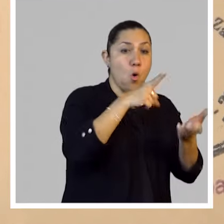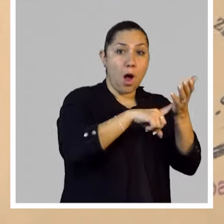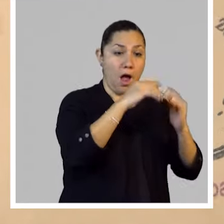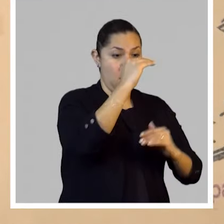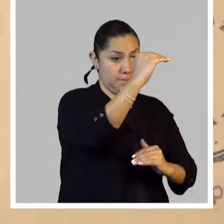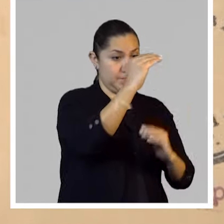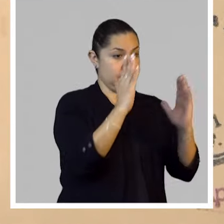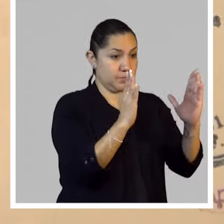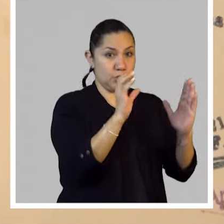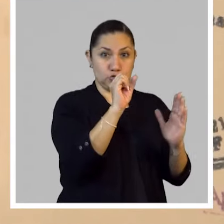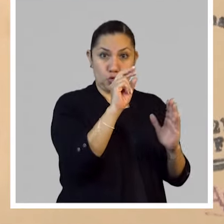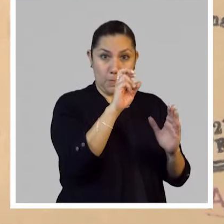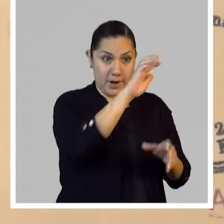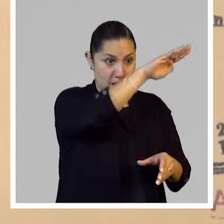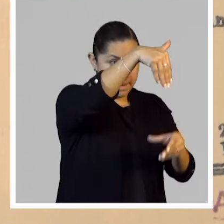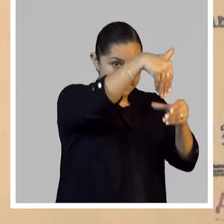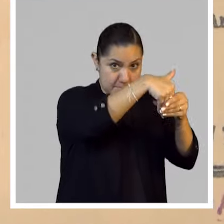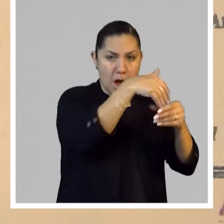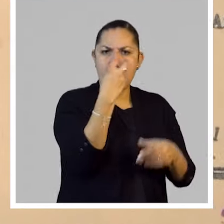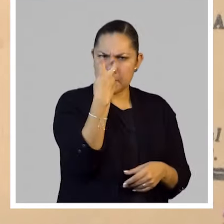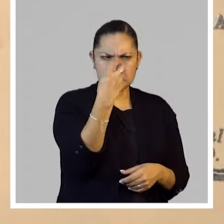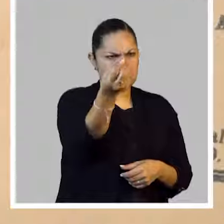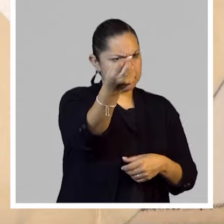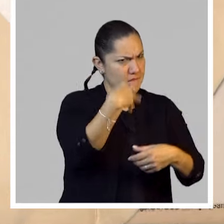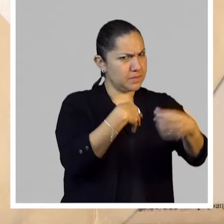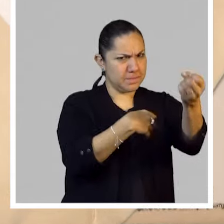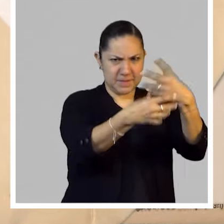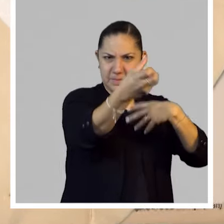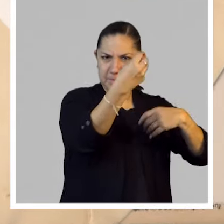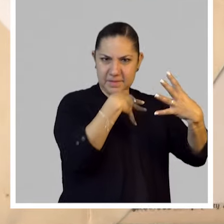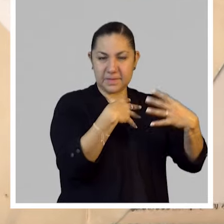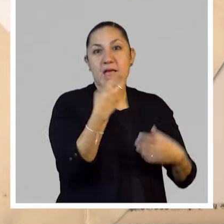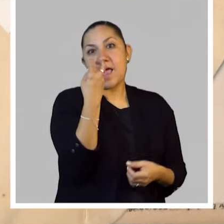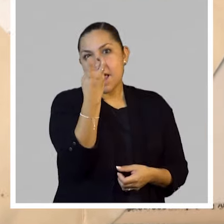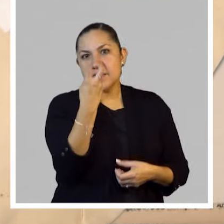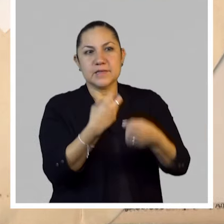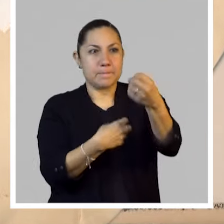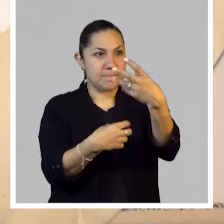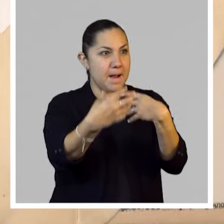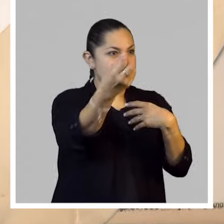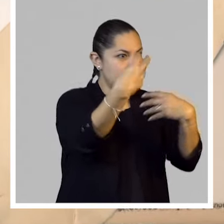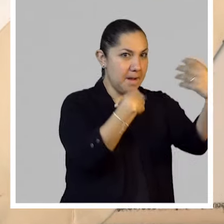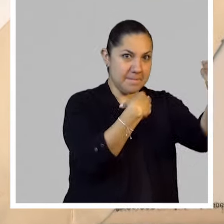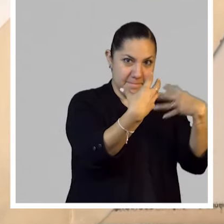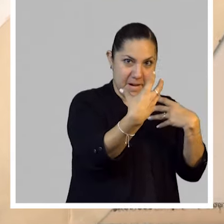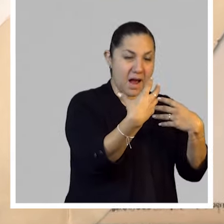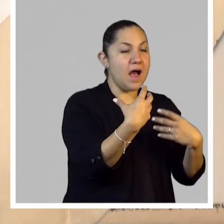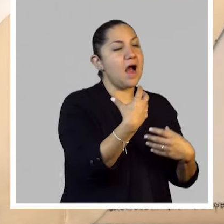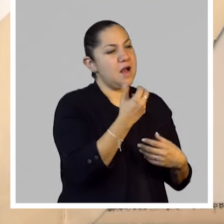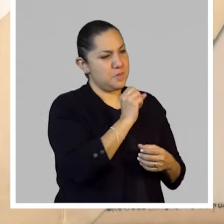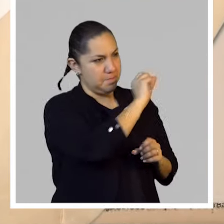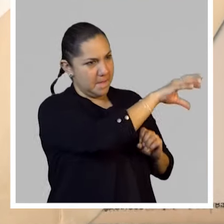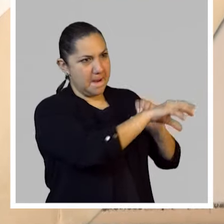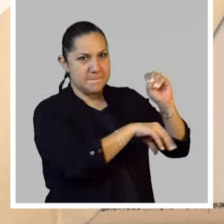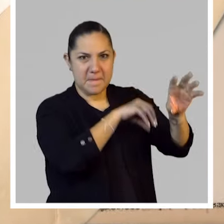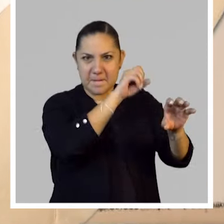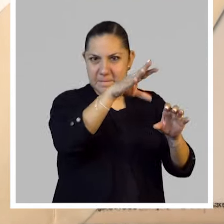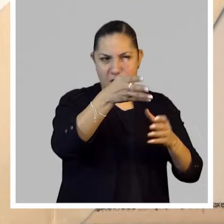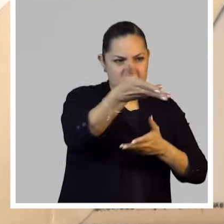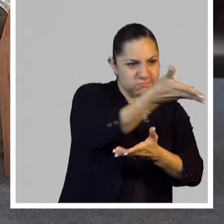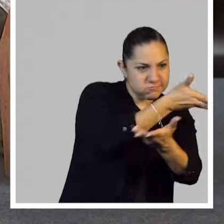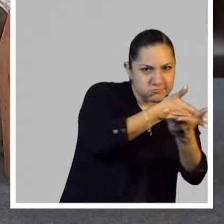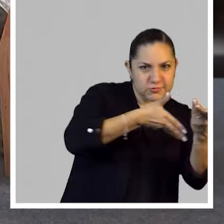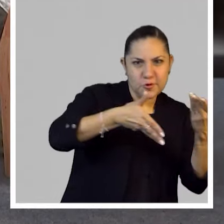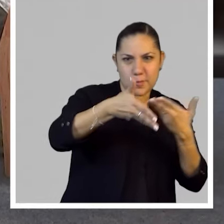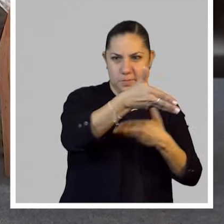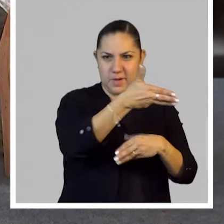esa publicación eran todas esas contribuciones como agrupadas en un sobre que se distribuía entre todos los participantes. Eso